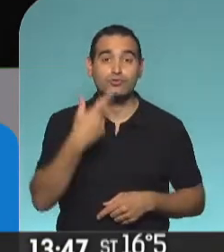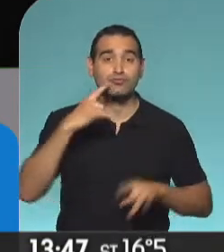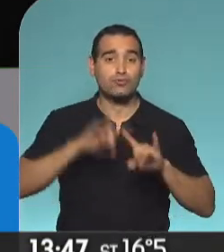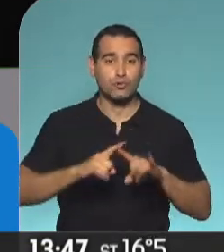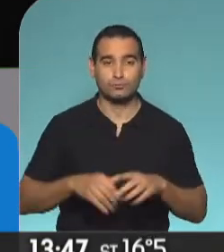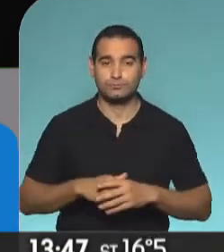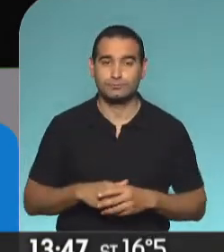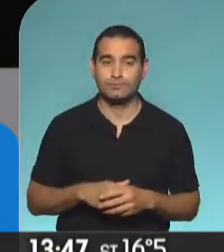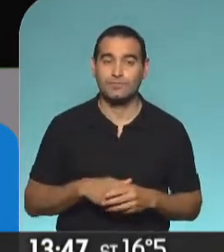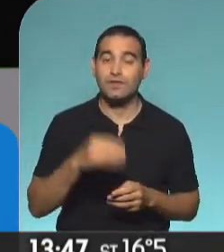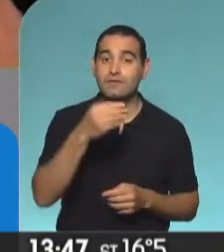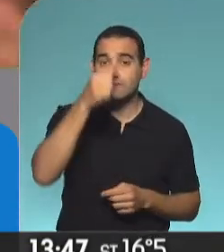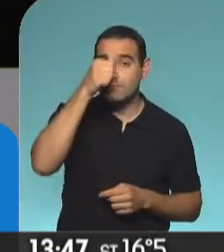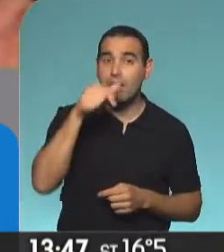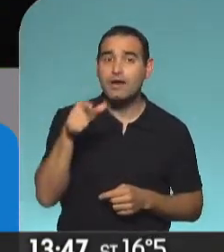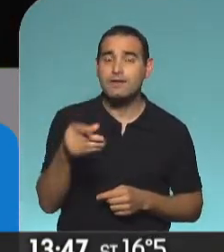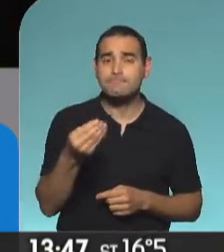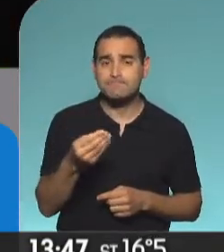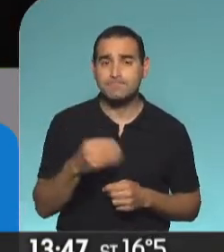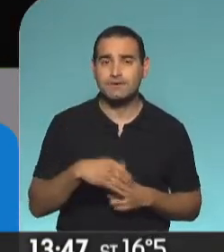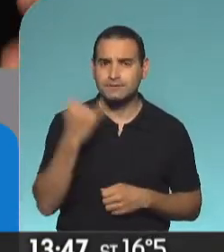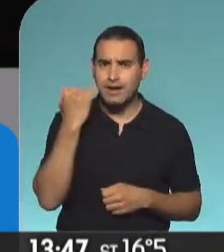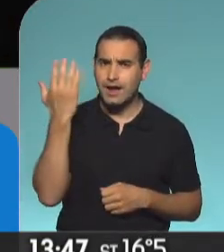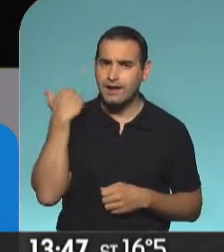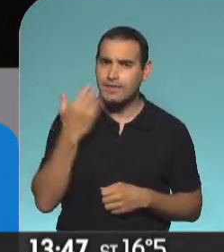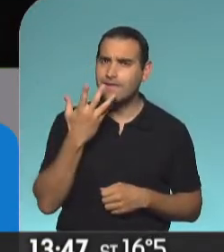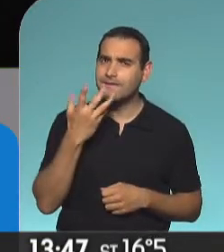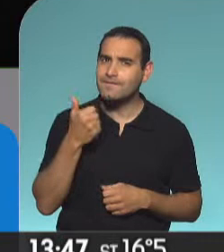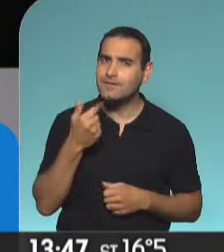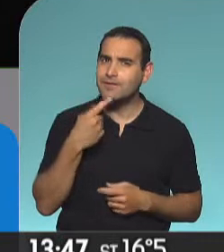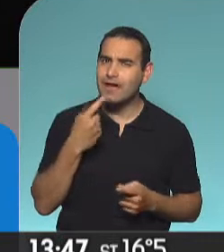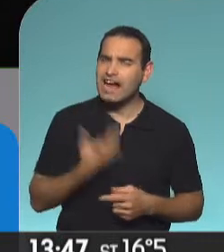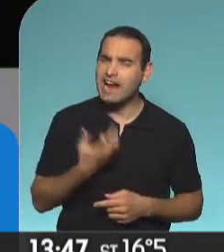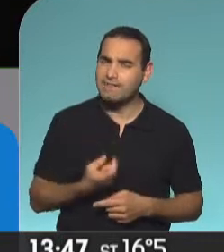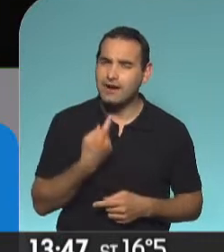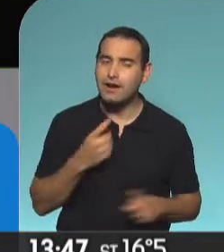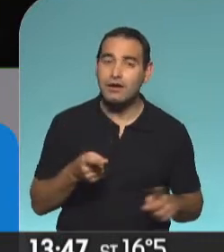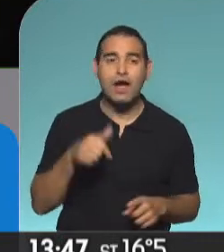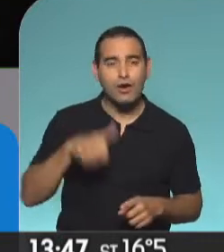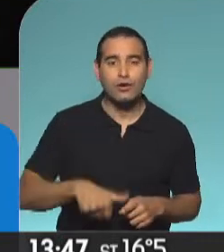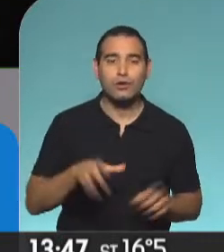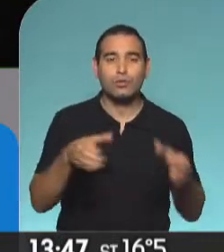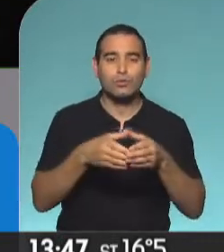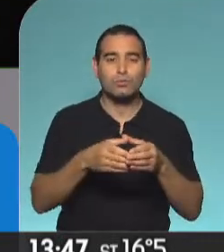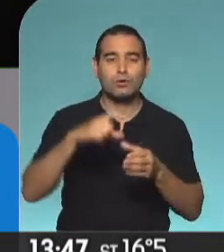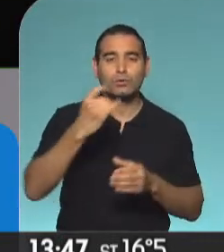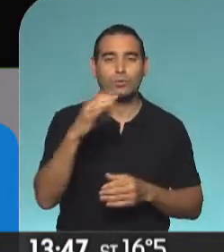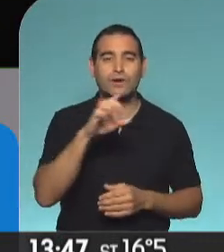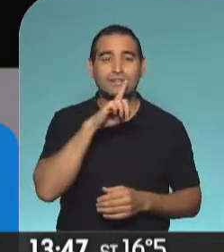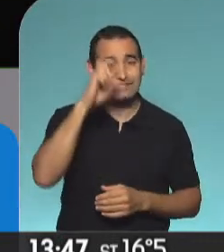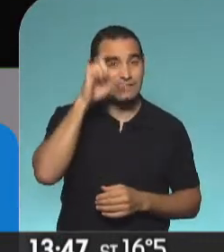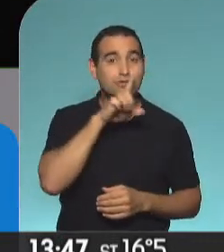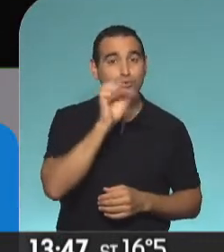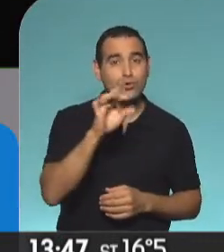semana, que es, después de que le agarraron el gustito a las transmisiones que hicieron algo grabado en un festival, el Cuarteto de Nos tiene este